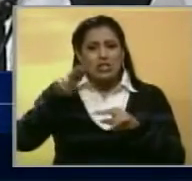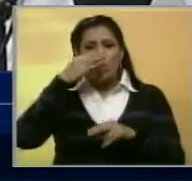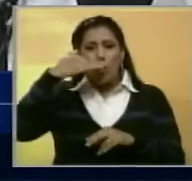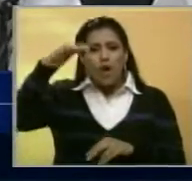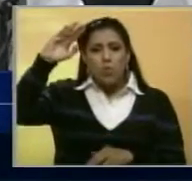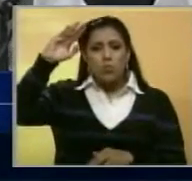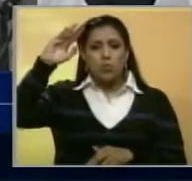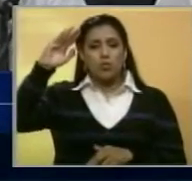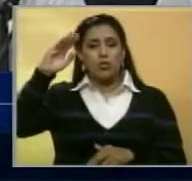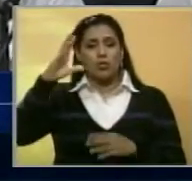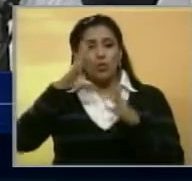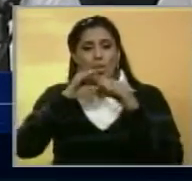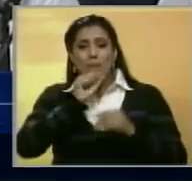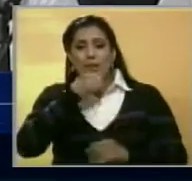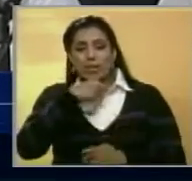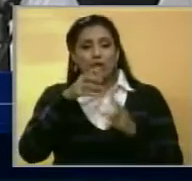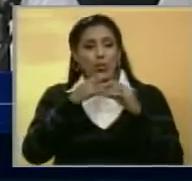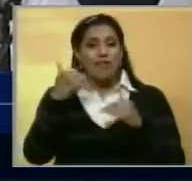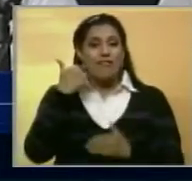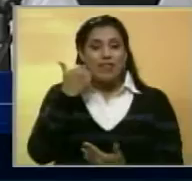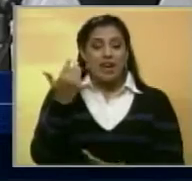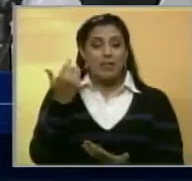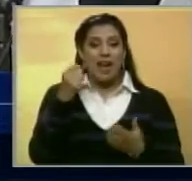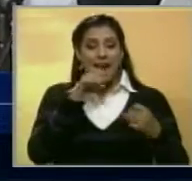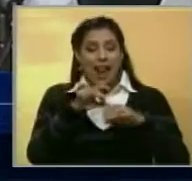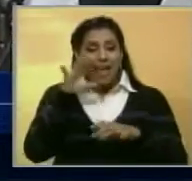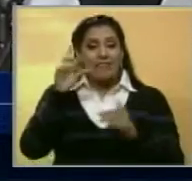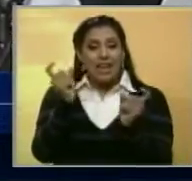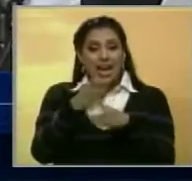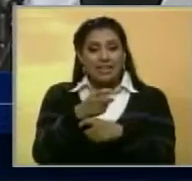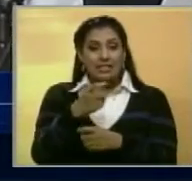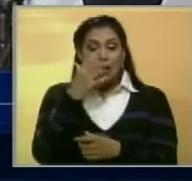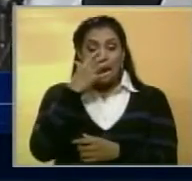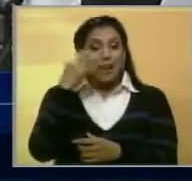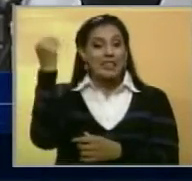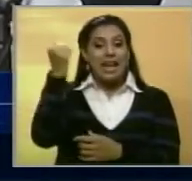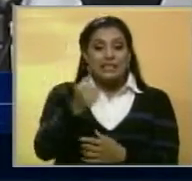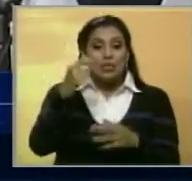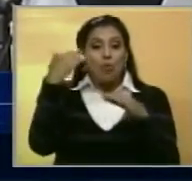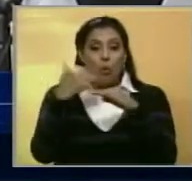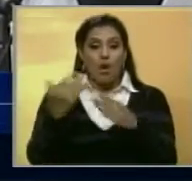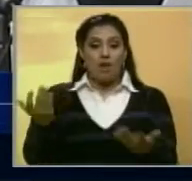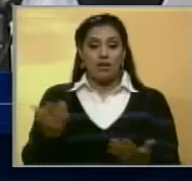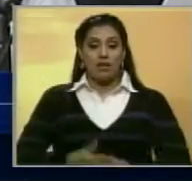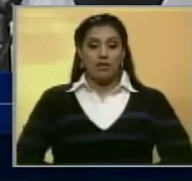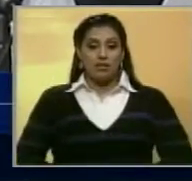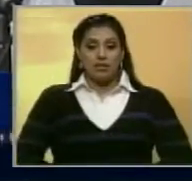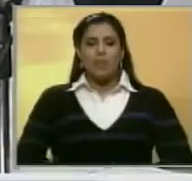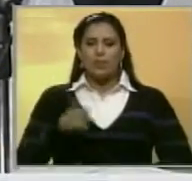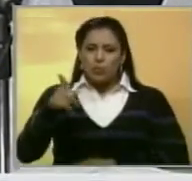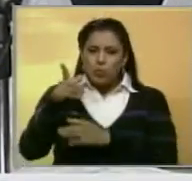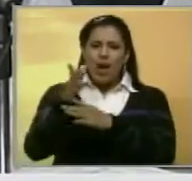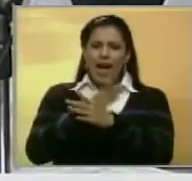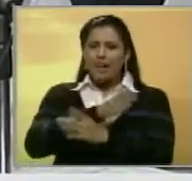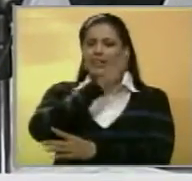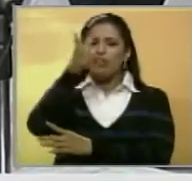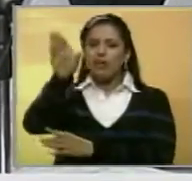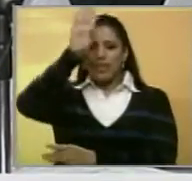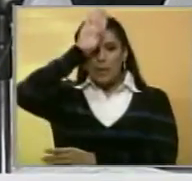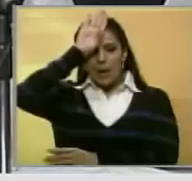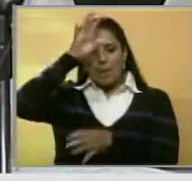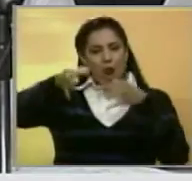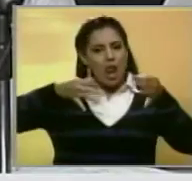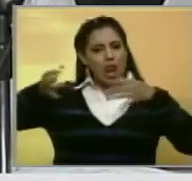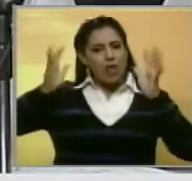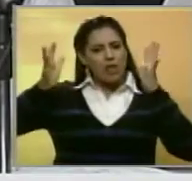con los adultos, con las enfermedades crónicas, un crimen de lesa humanidad. Usted tuvo una audiencia con el Papa la semana pasada,